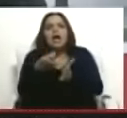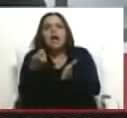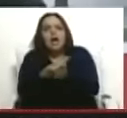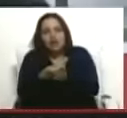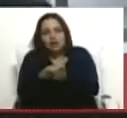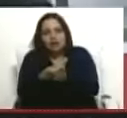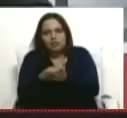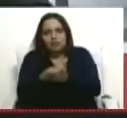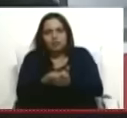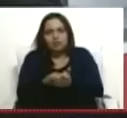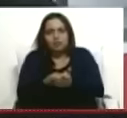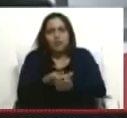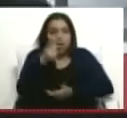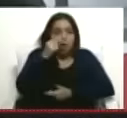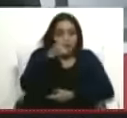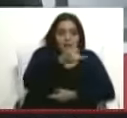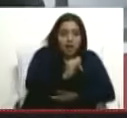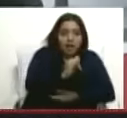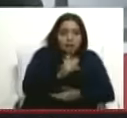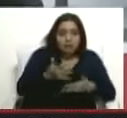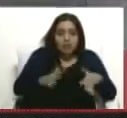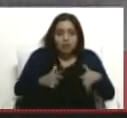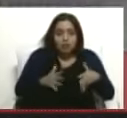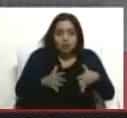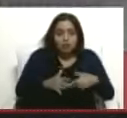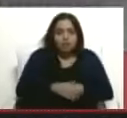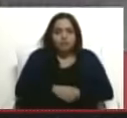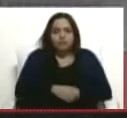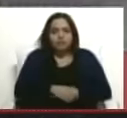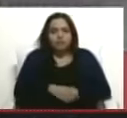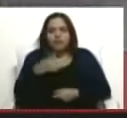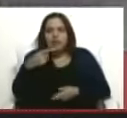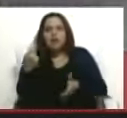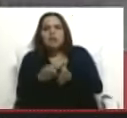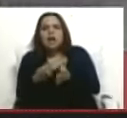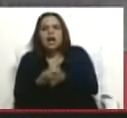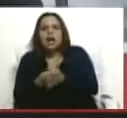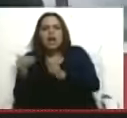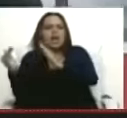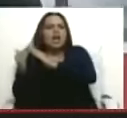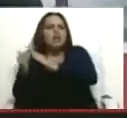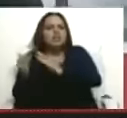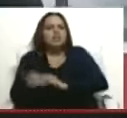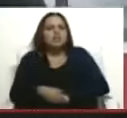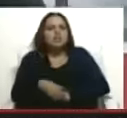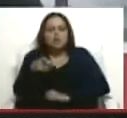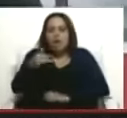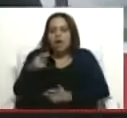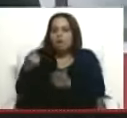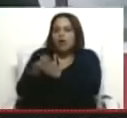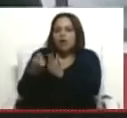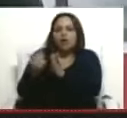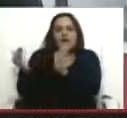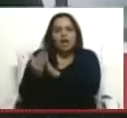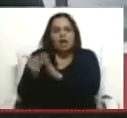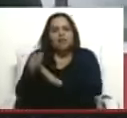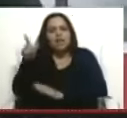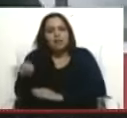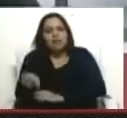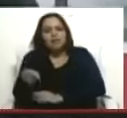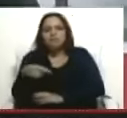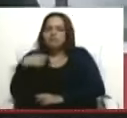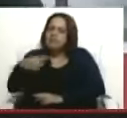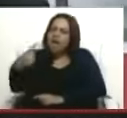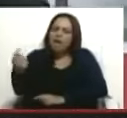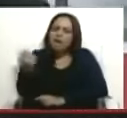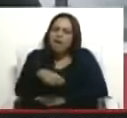y él lo hacía con temor, el alquiler de un apartamento. O sea, tú me alquilas también un apartamento y me das una mensada mensual,